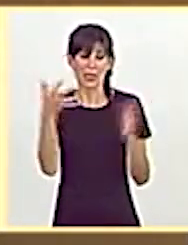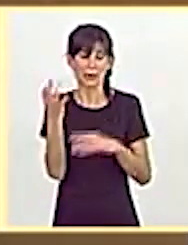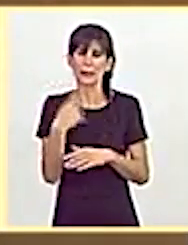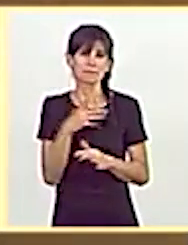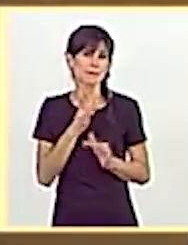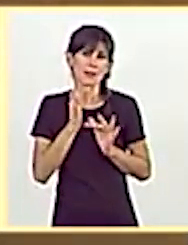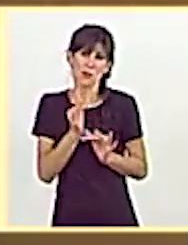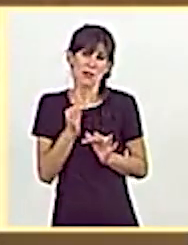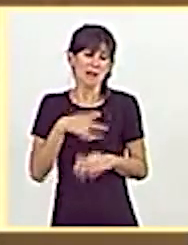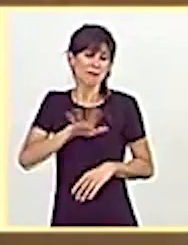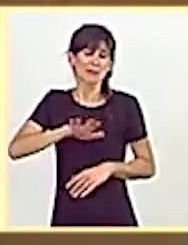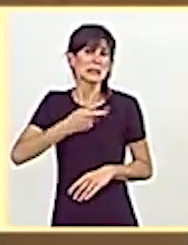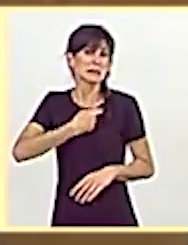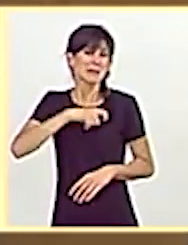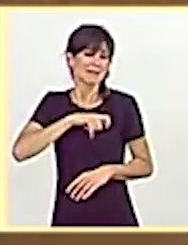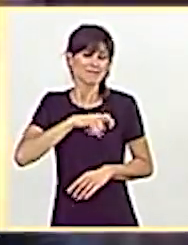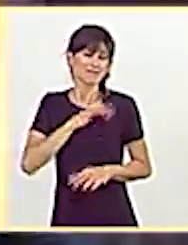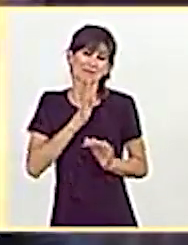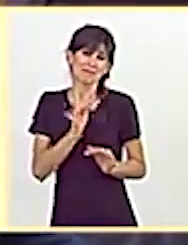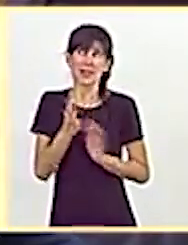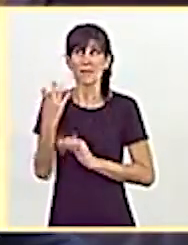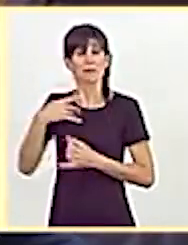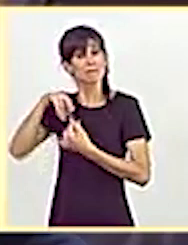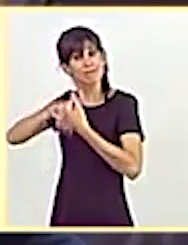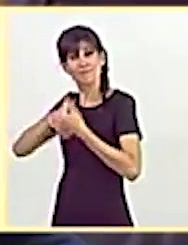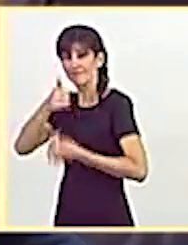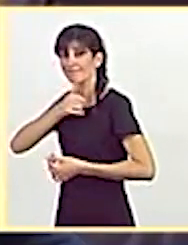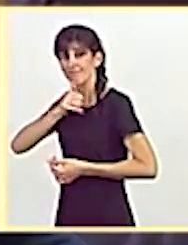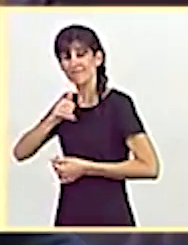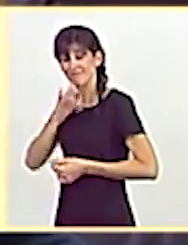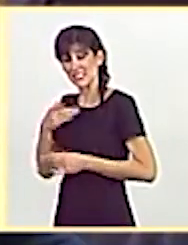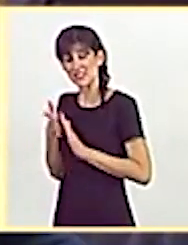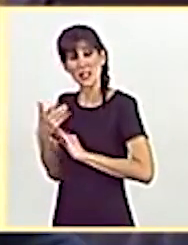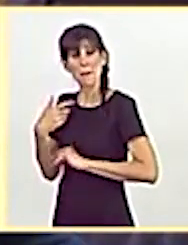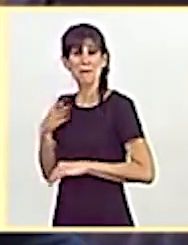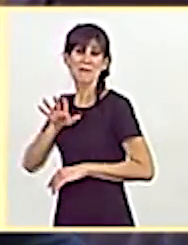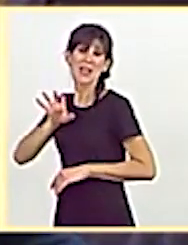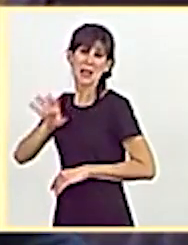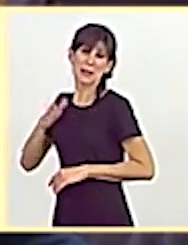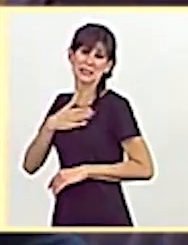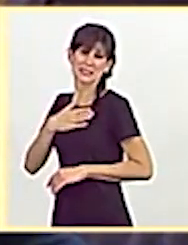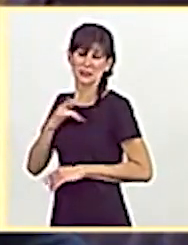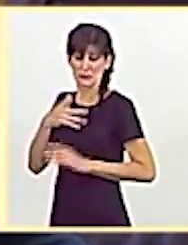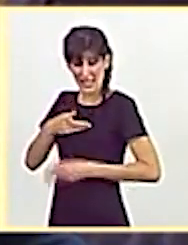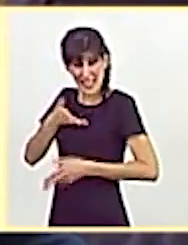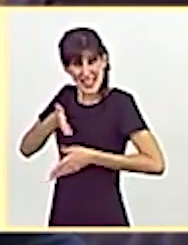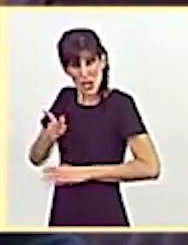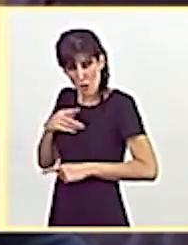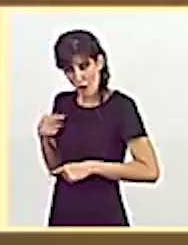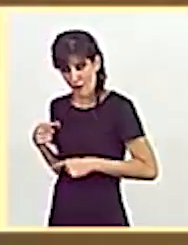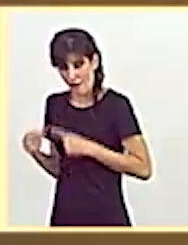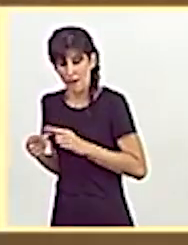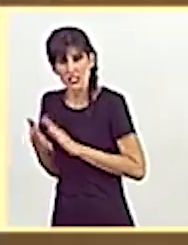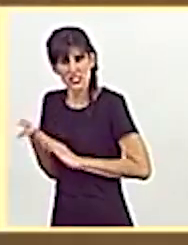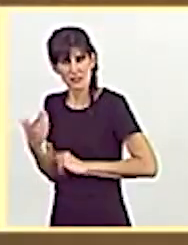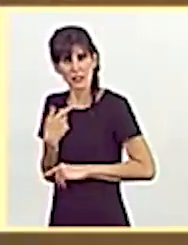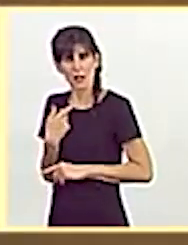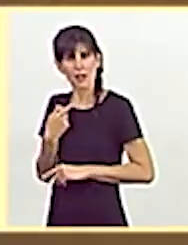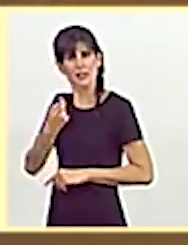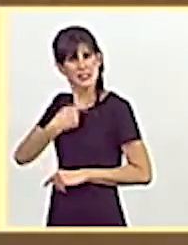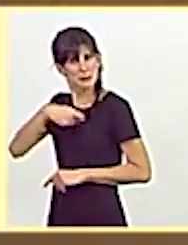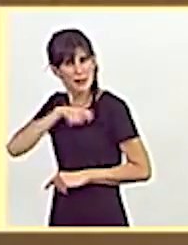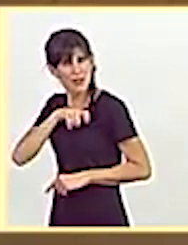renunciar a su nacionalidad cuando se casaban y, por tanto, sus descendientes perdían la posibilidad de seguir siendo en segunda